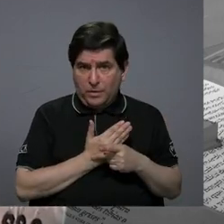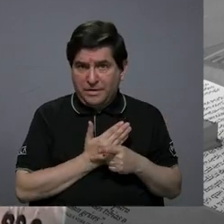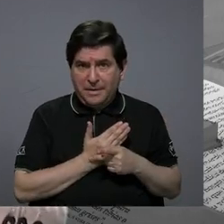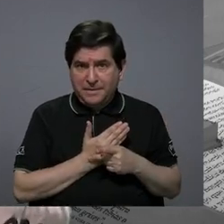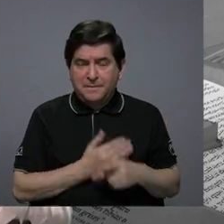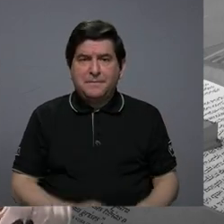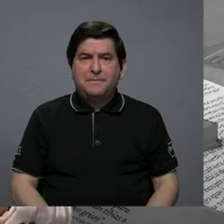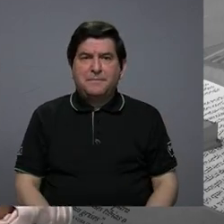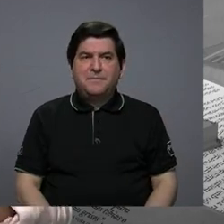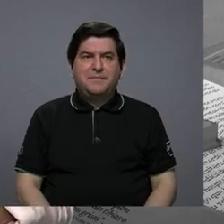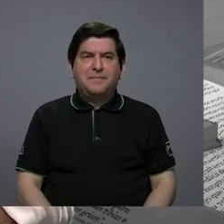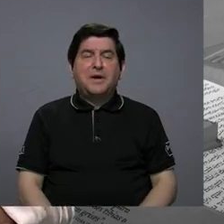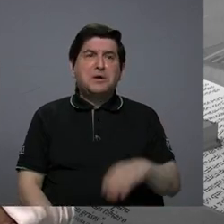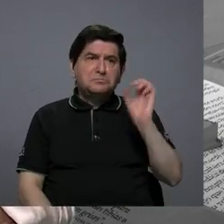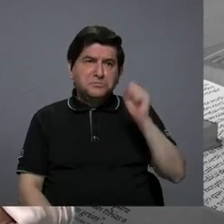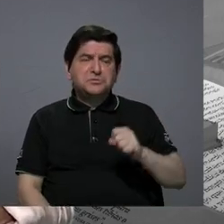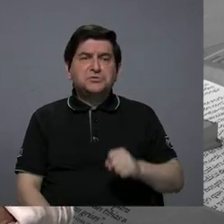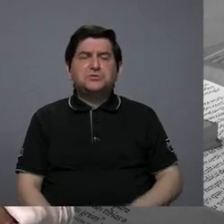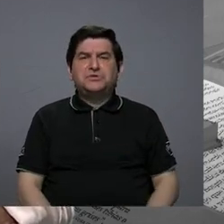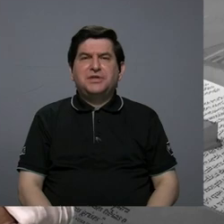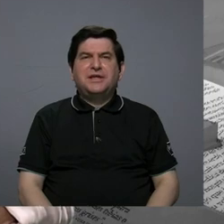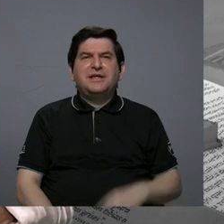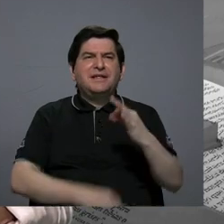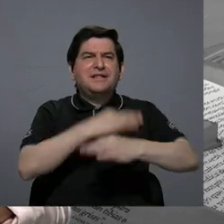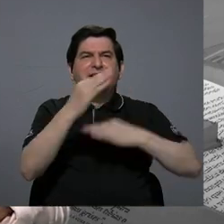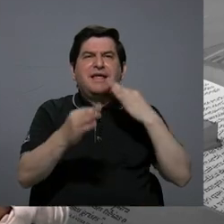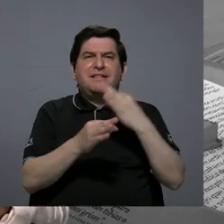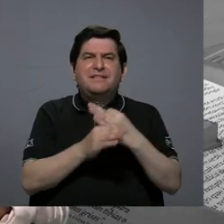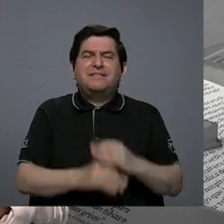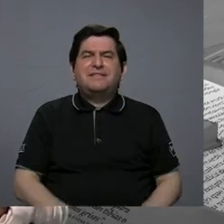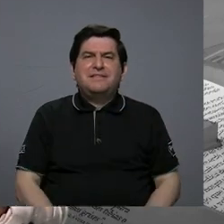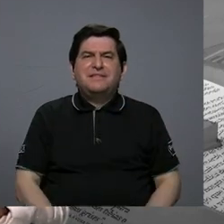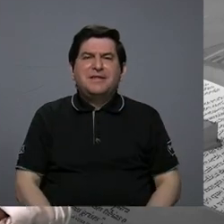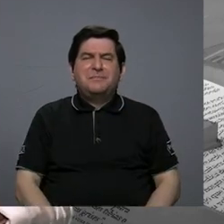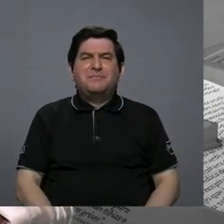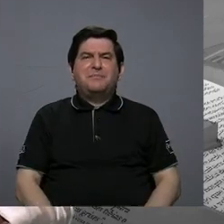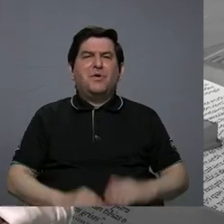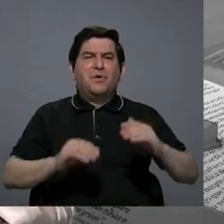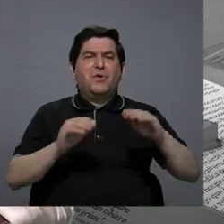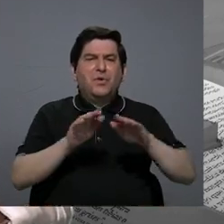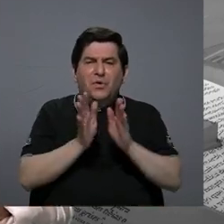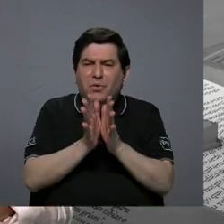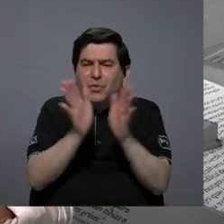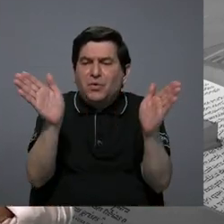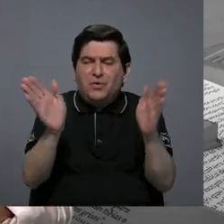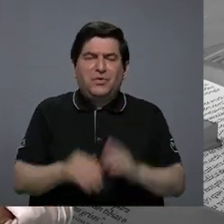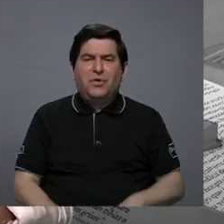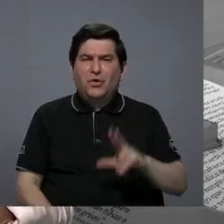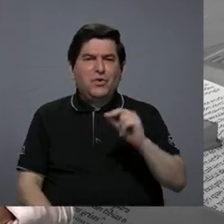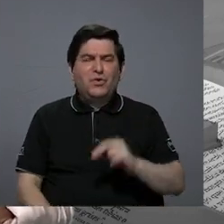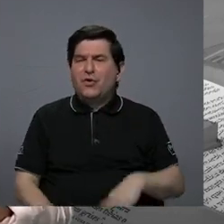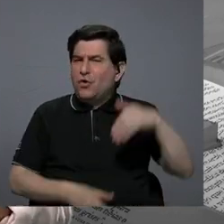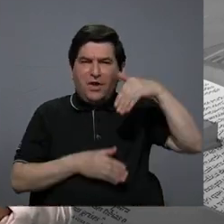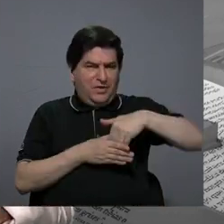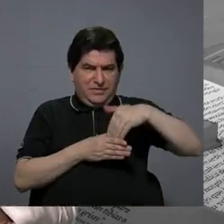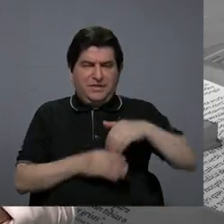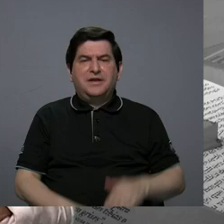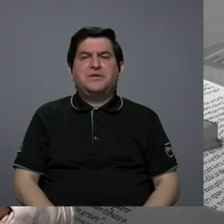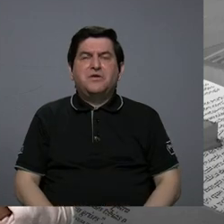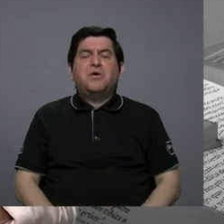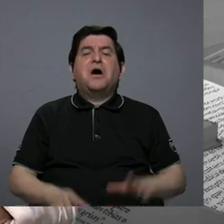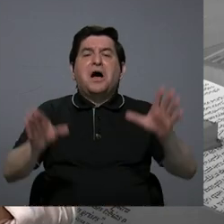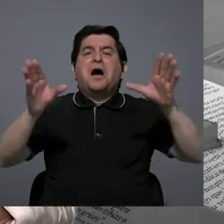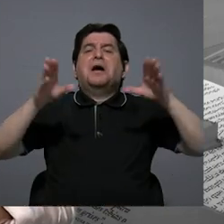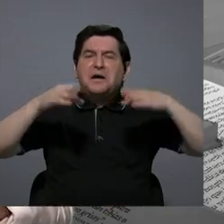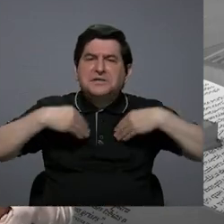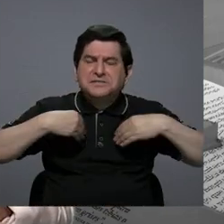hospitalario, podemos decirlo, porque no es un programa endogámico, sino que es un programa que aloja